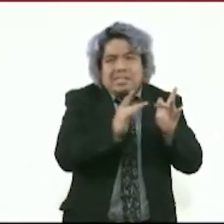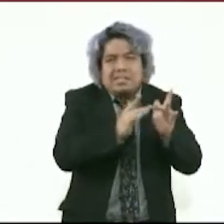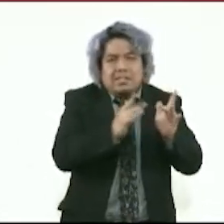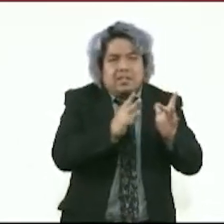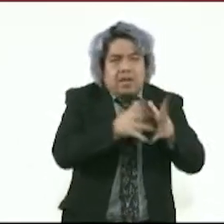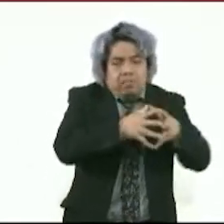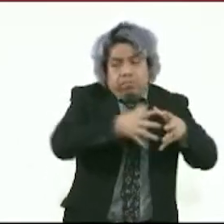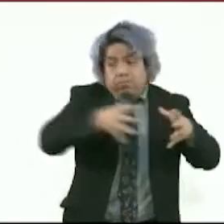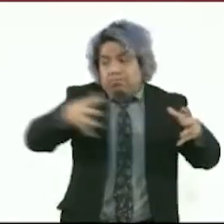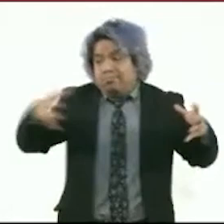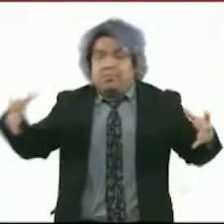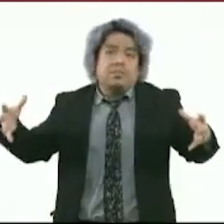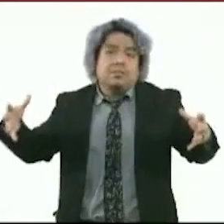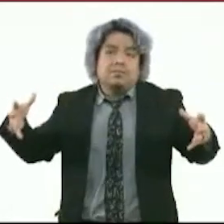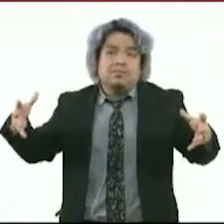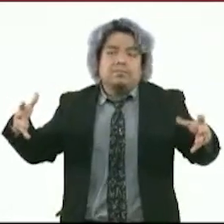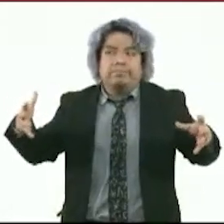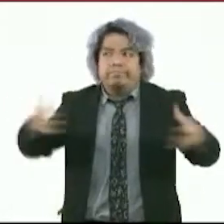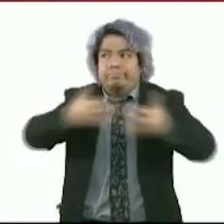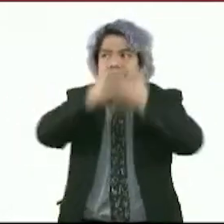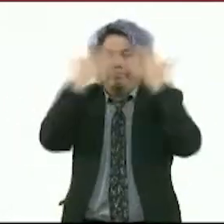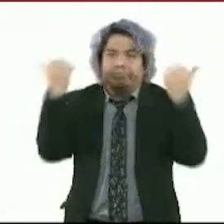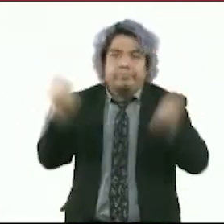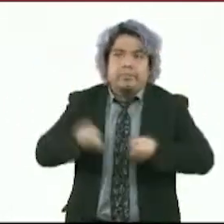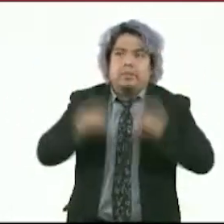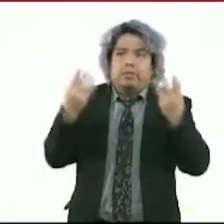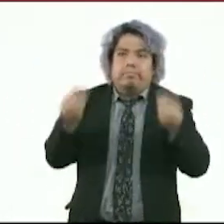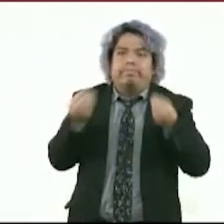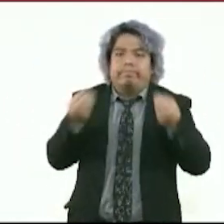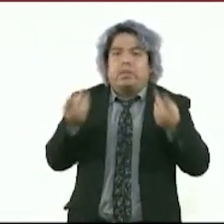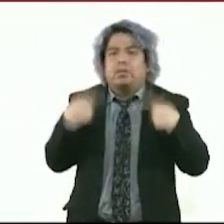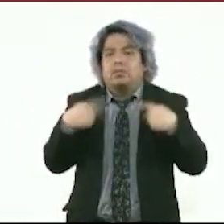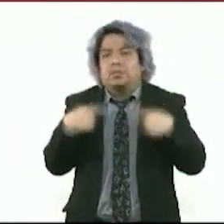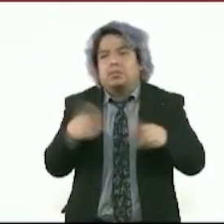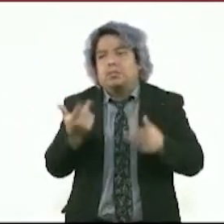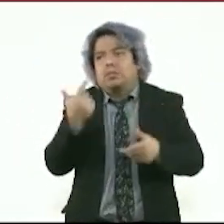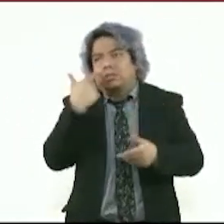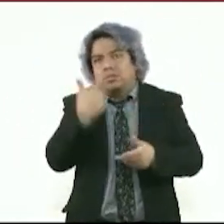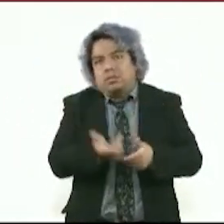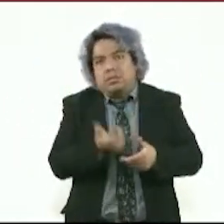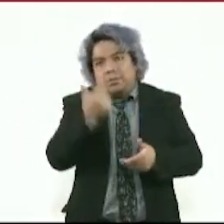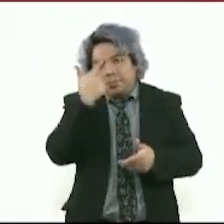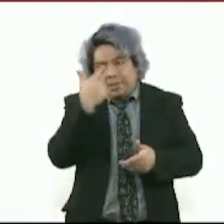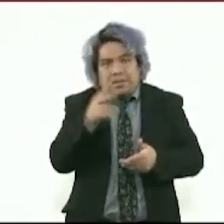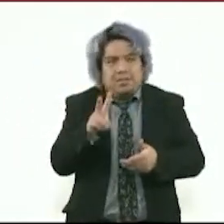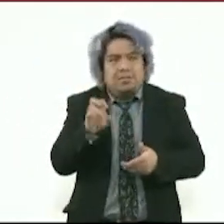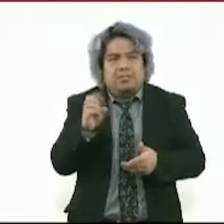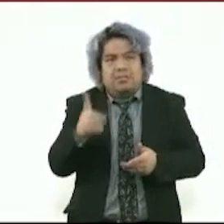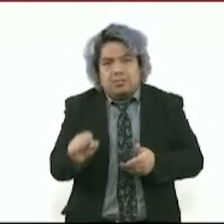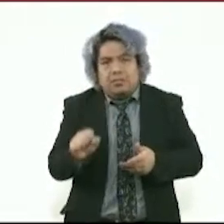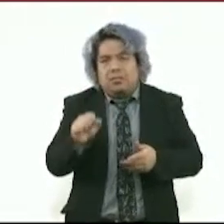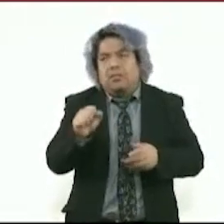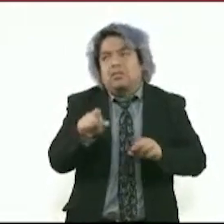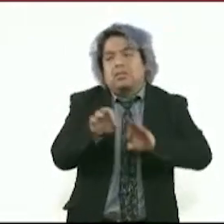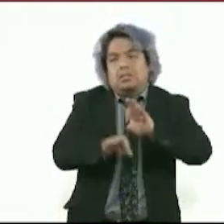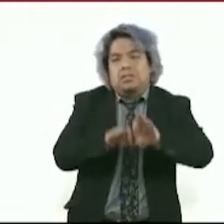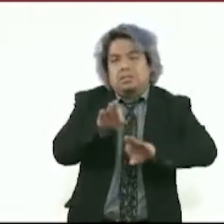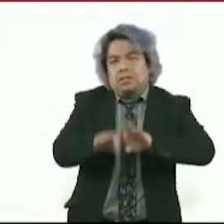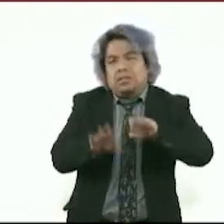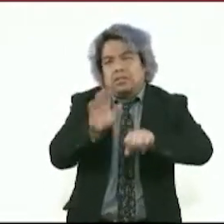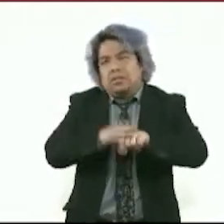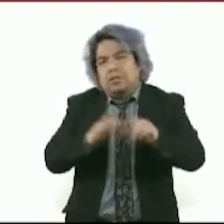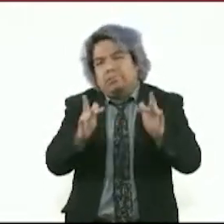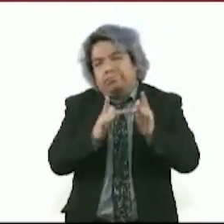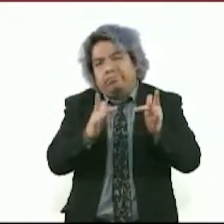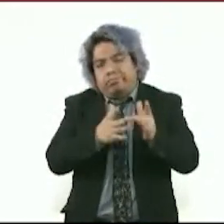iban a generar no sé cuántos cientos de bots para poderlo difundir en las redes